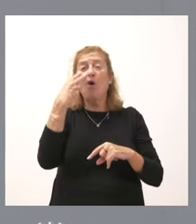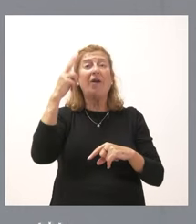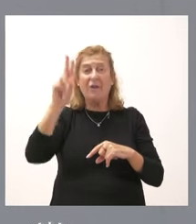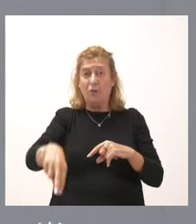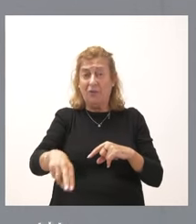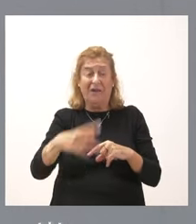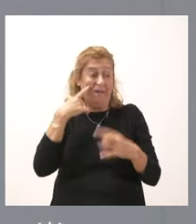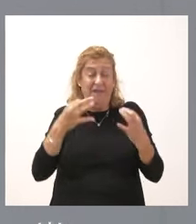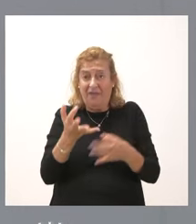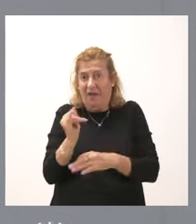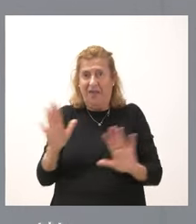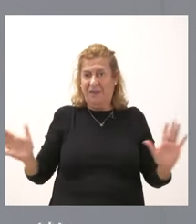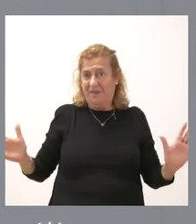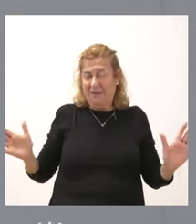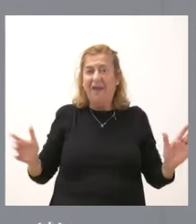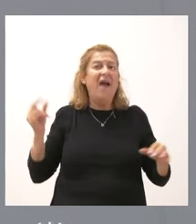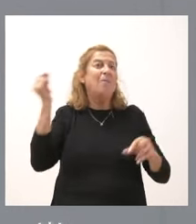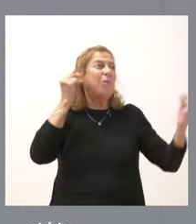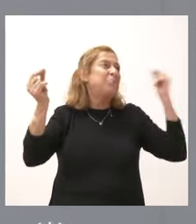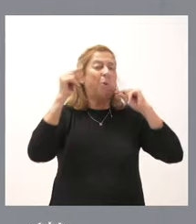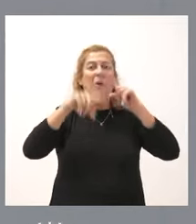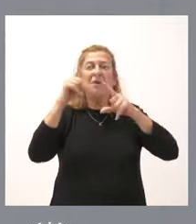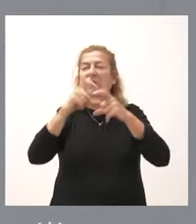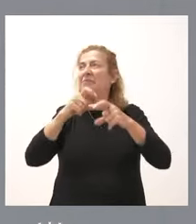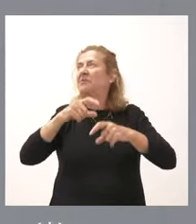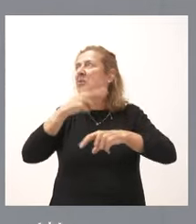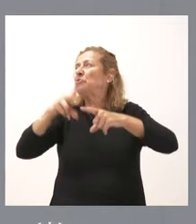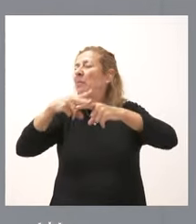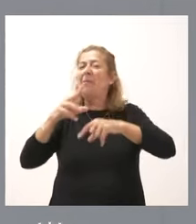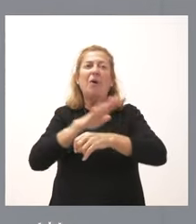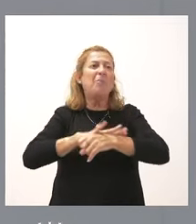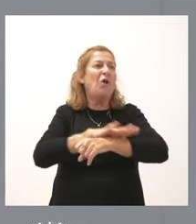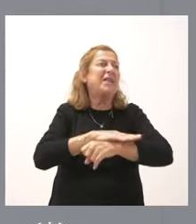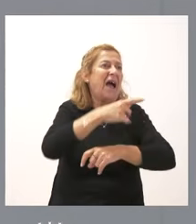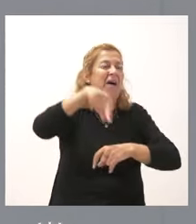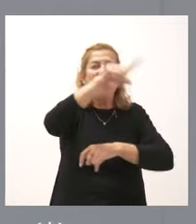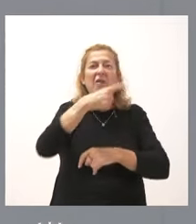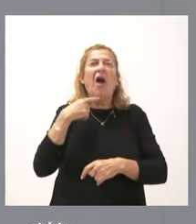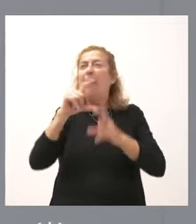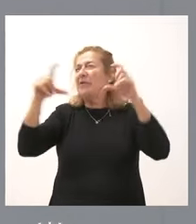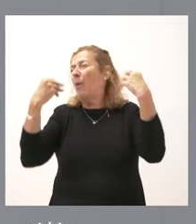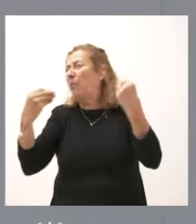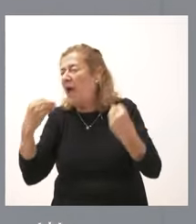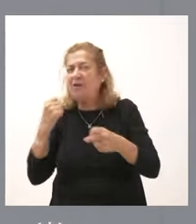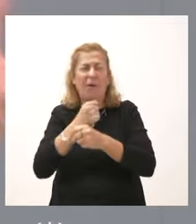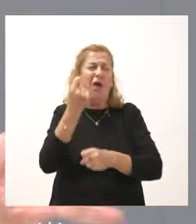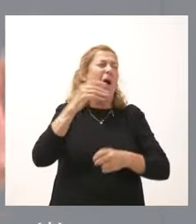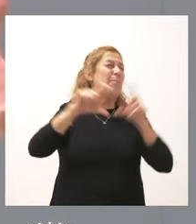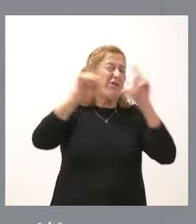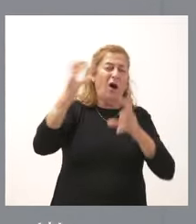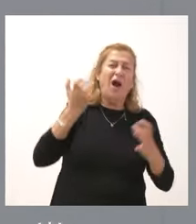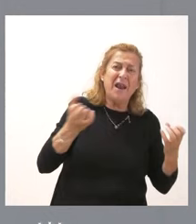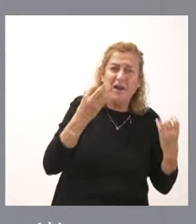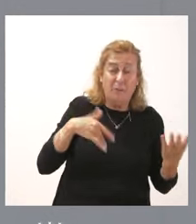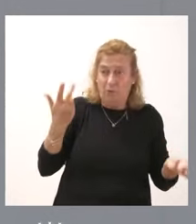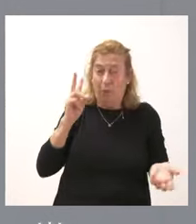realidad existe. A veces se oye hablar algún responsable político del Gobierno diciendo que nunca las empresas habían estado mejor, nunca las empresas habían ganado más. Y luego vemos